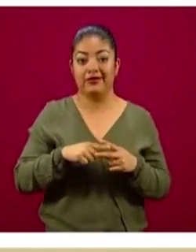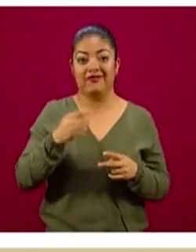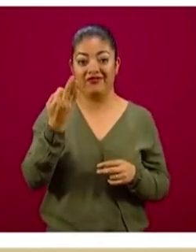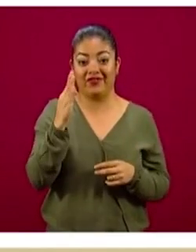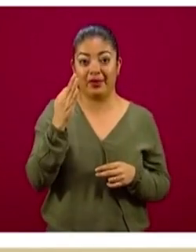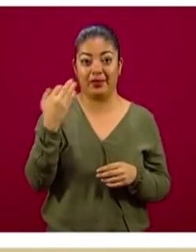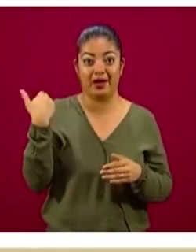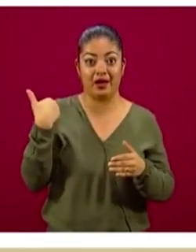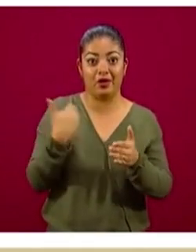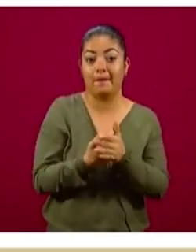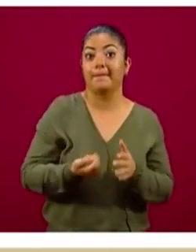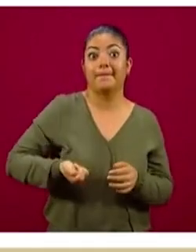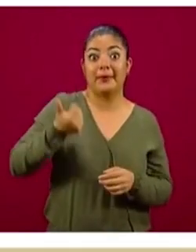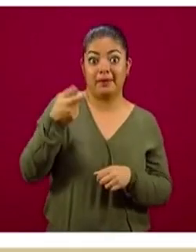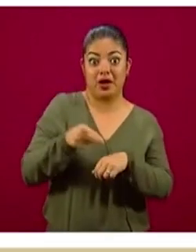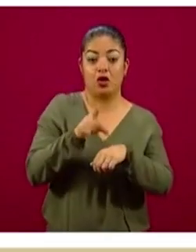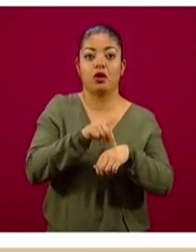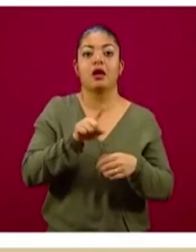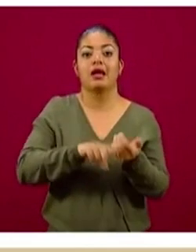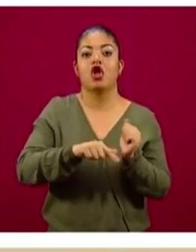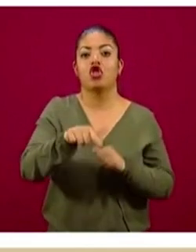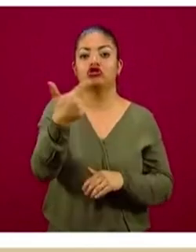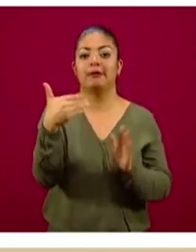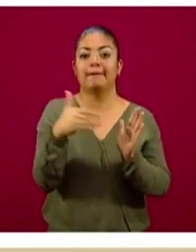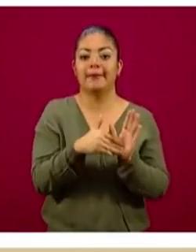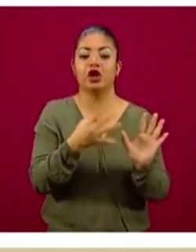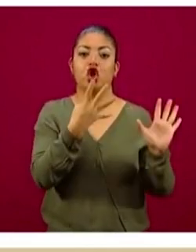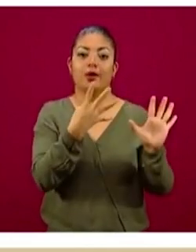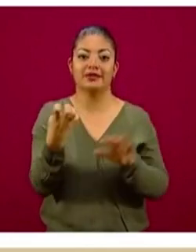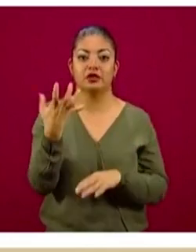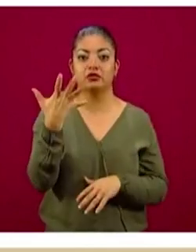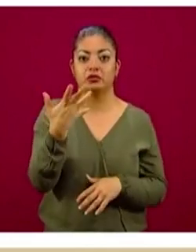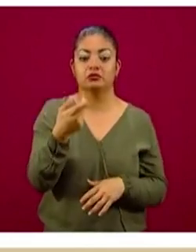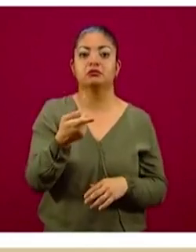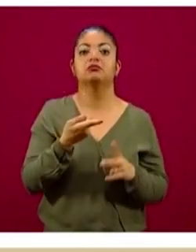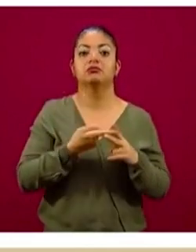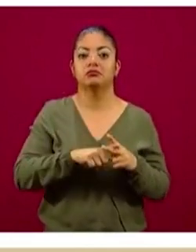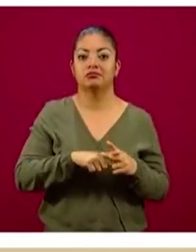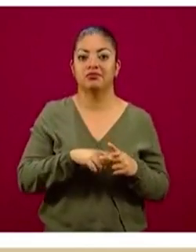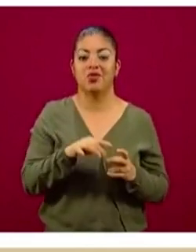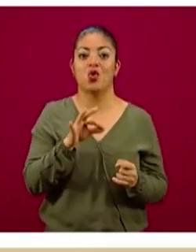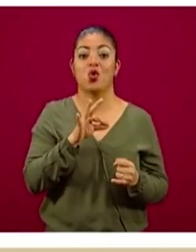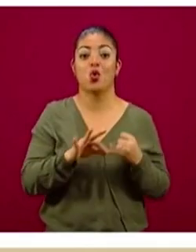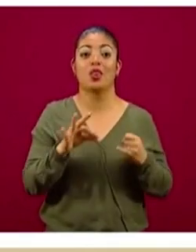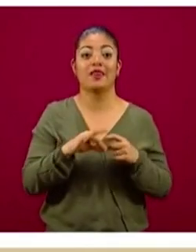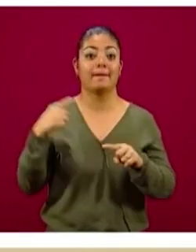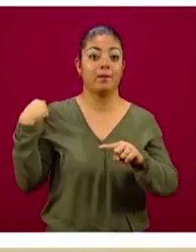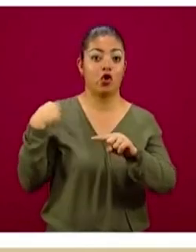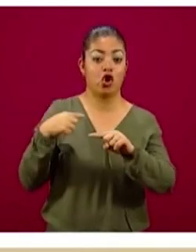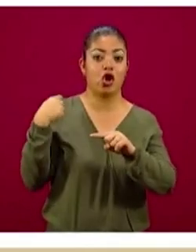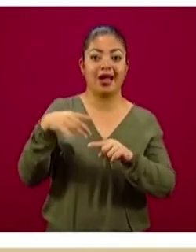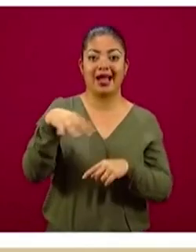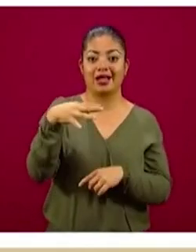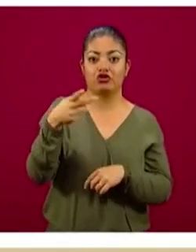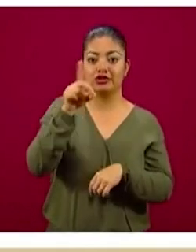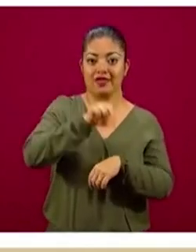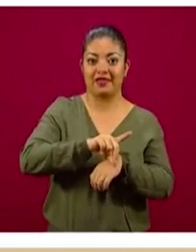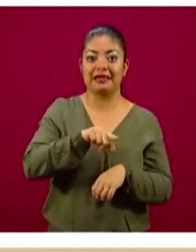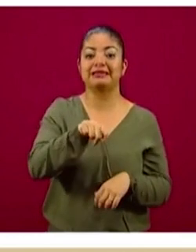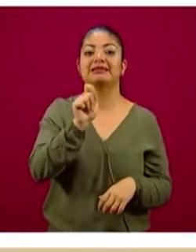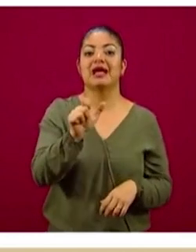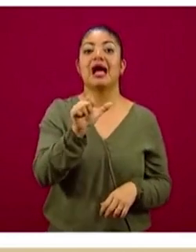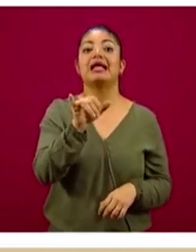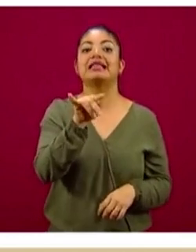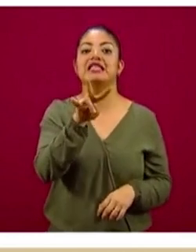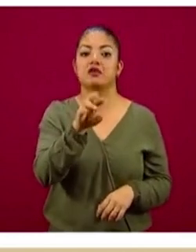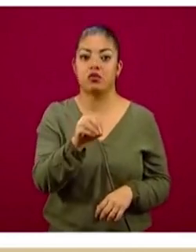en México, y de ellas 12 mil 905 lo han tenido en los últimos 14 días, son los casos activos,